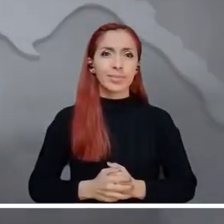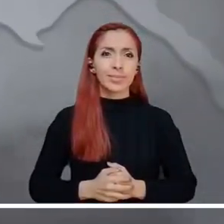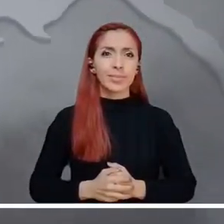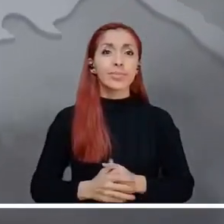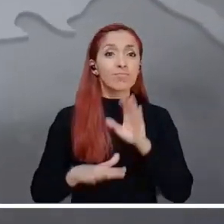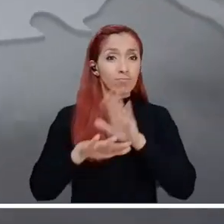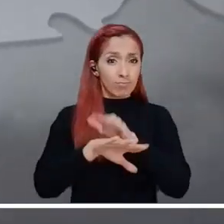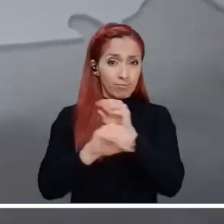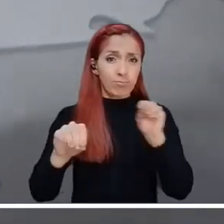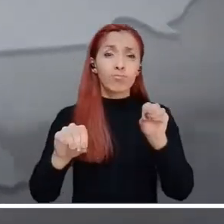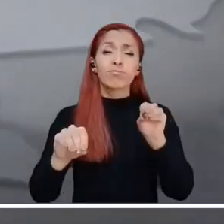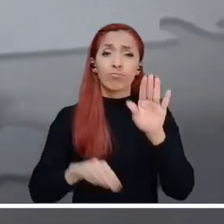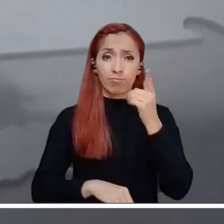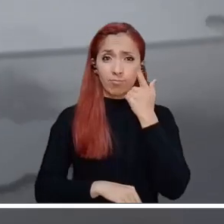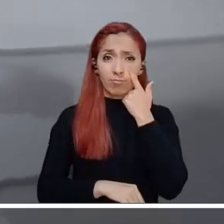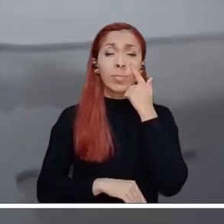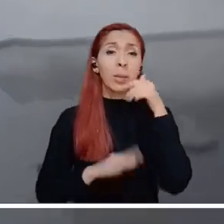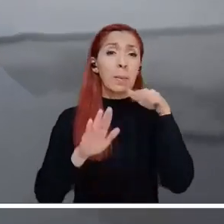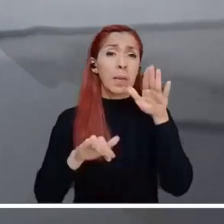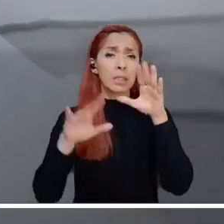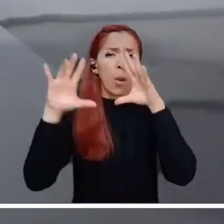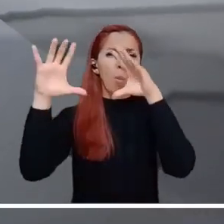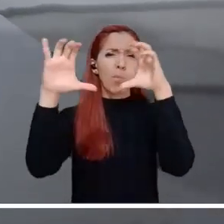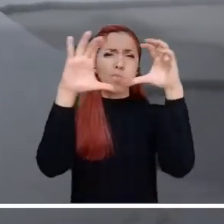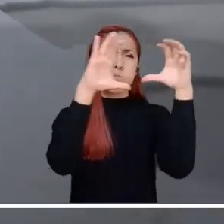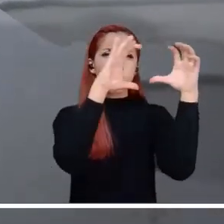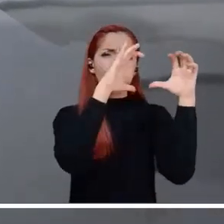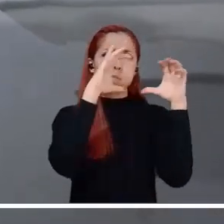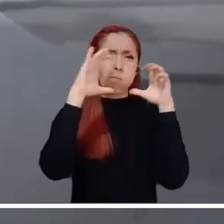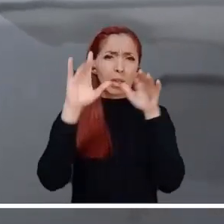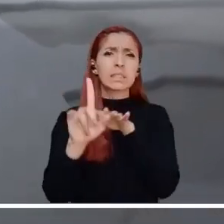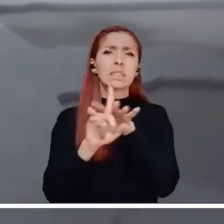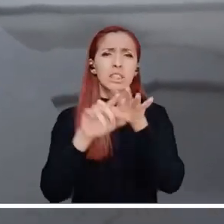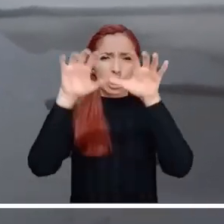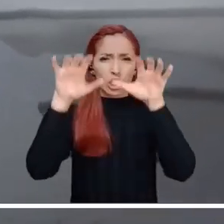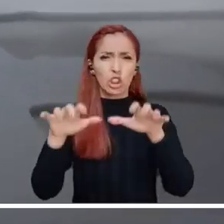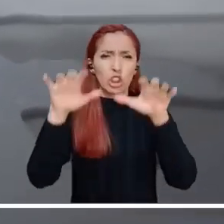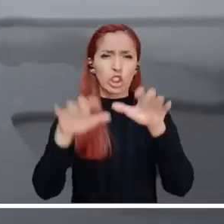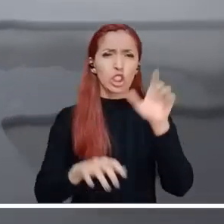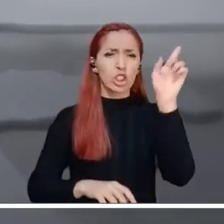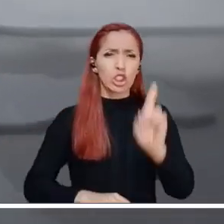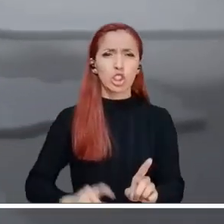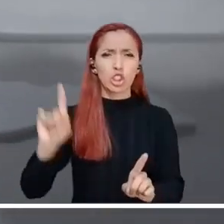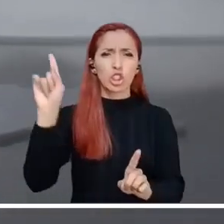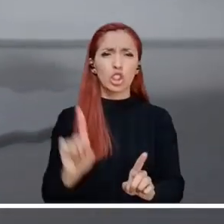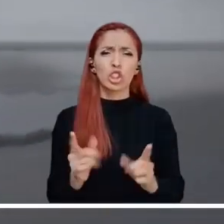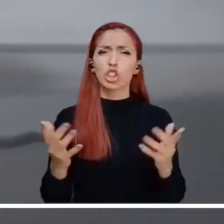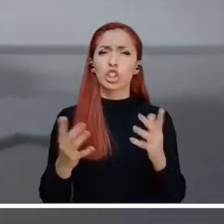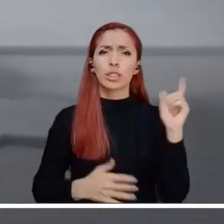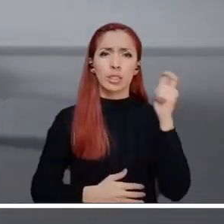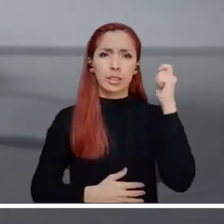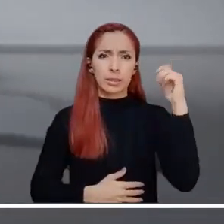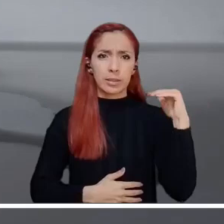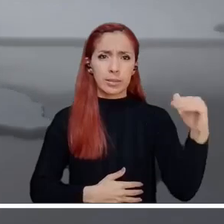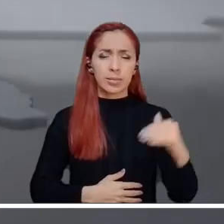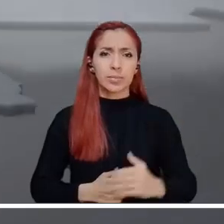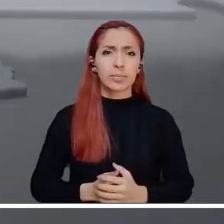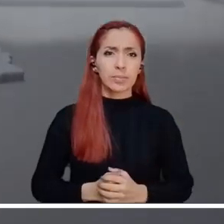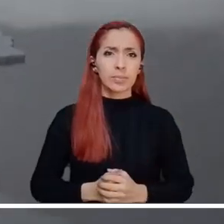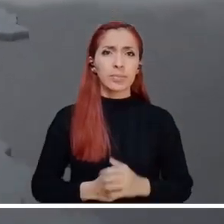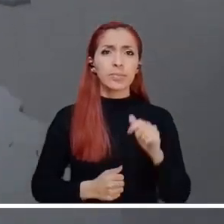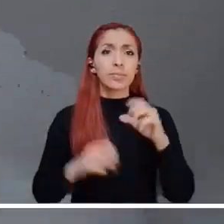Se advierte que el aumento de la nubosidad provoque precipitaciones y descargas eléctricas en la Orinoquía.